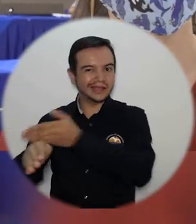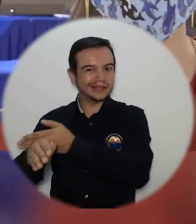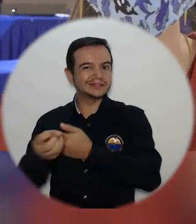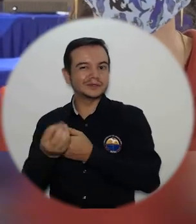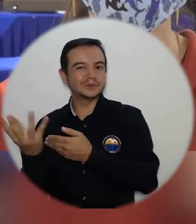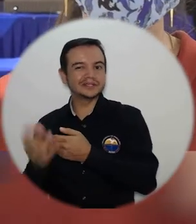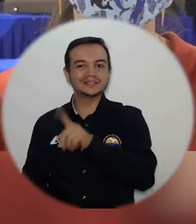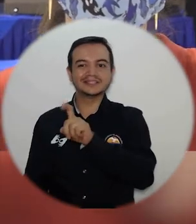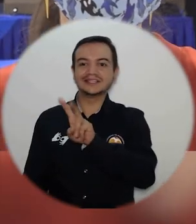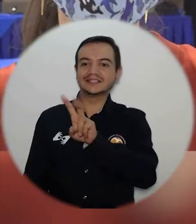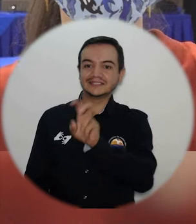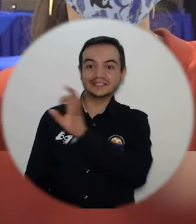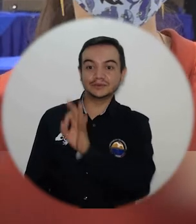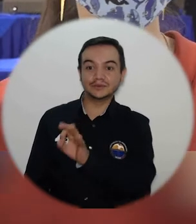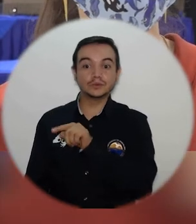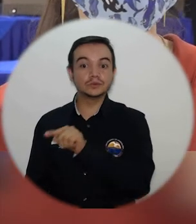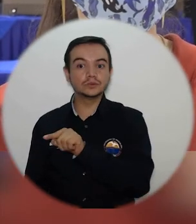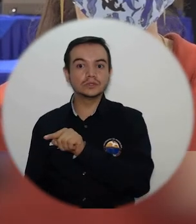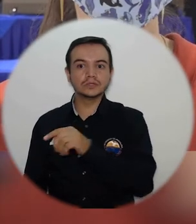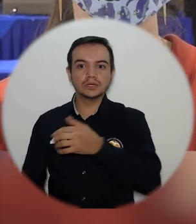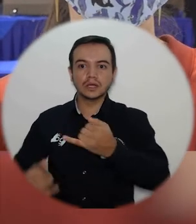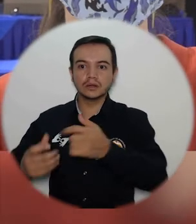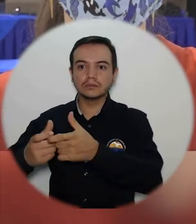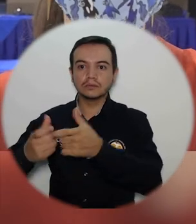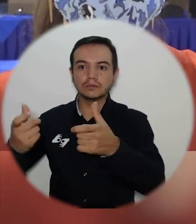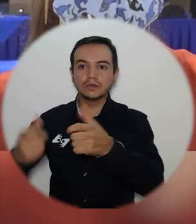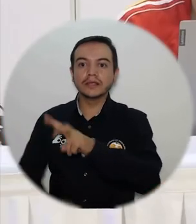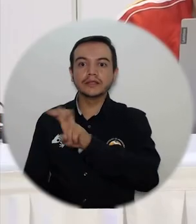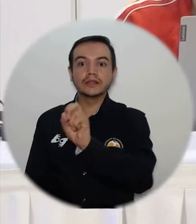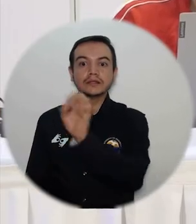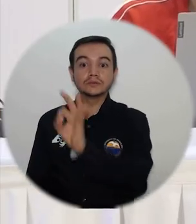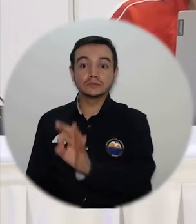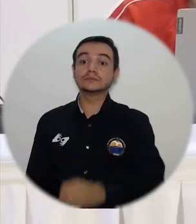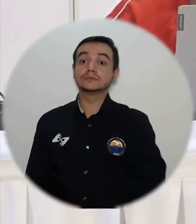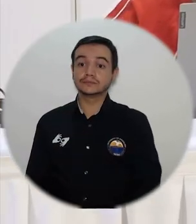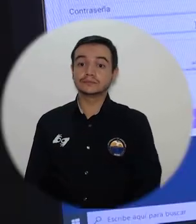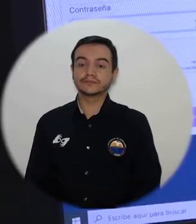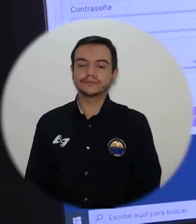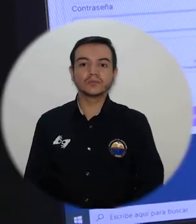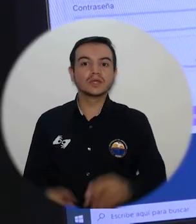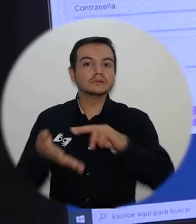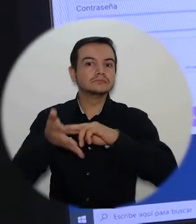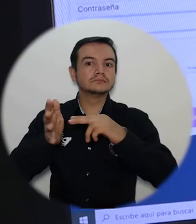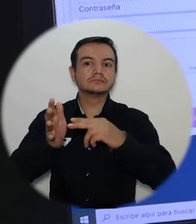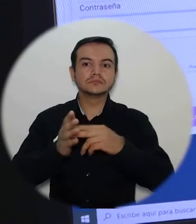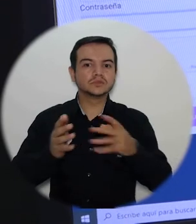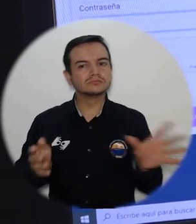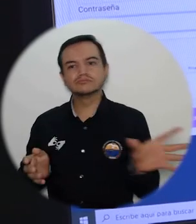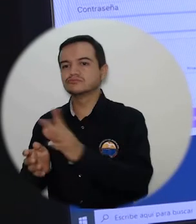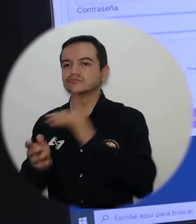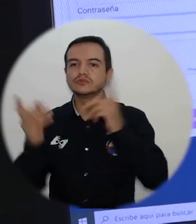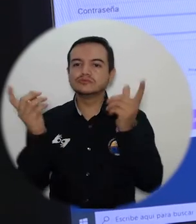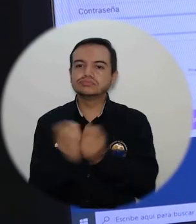67% los estudiantes y en esta consulta el 70%. Logrando así la destacada participación de 12